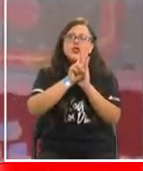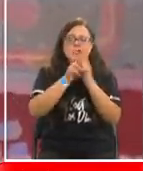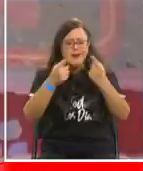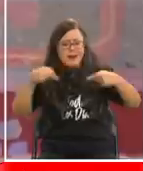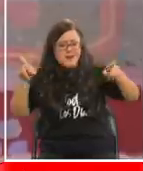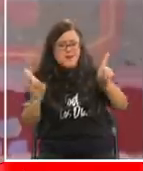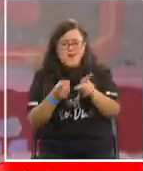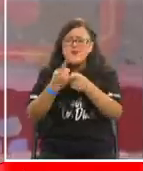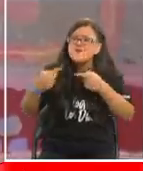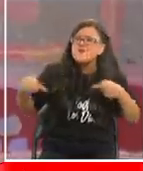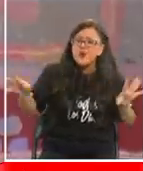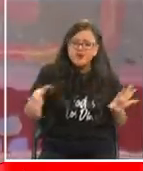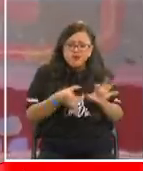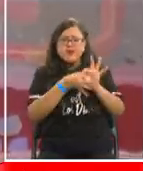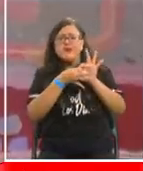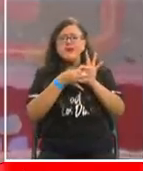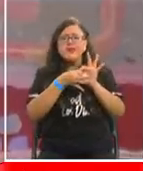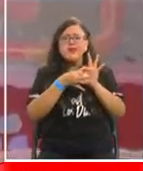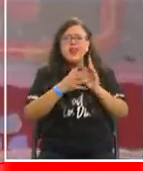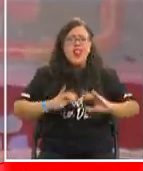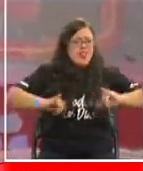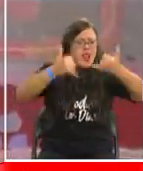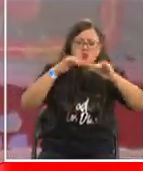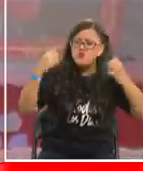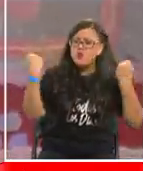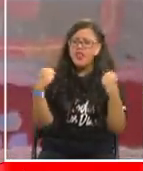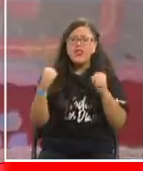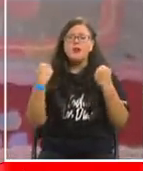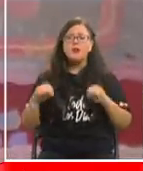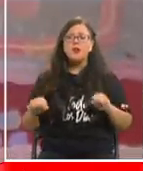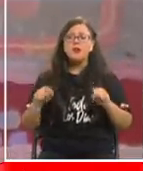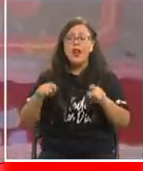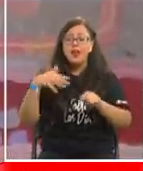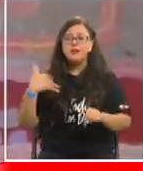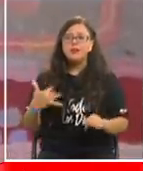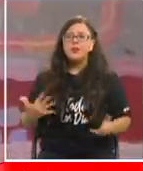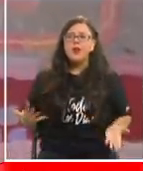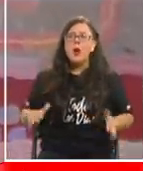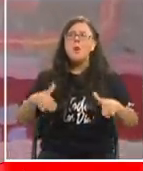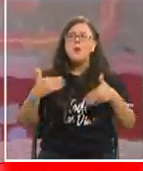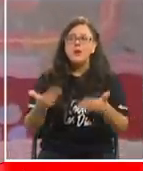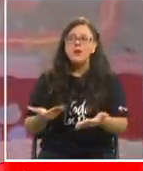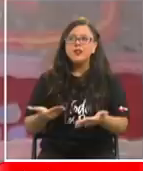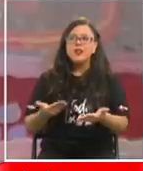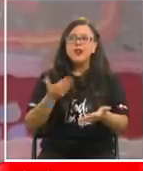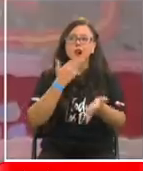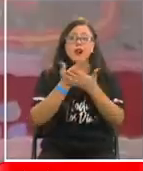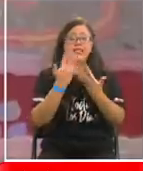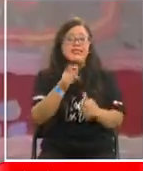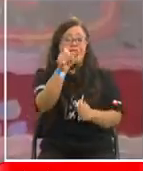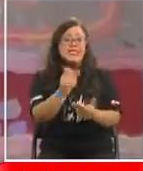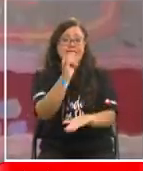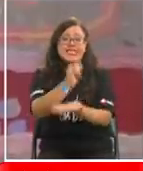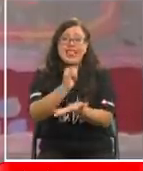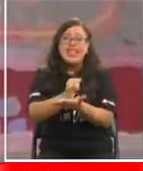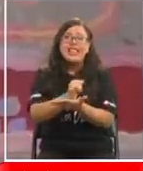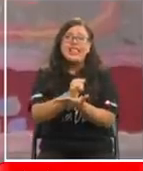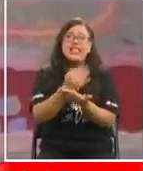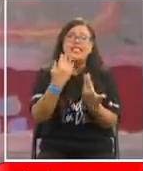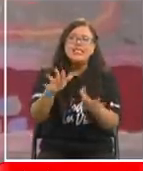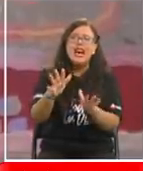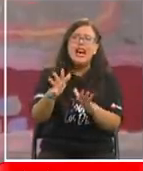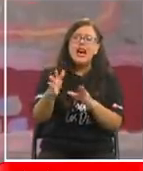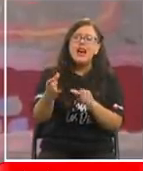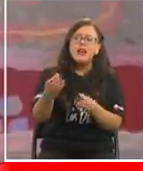música, del juego, del deporte es tan importante, por eso cuando el intendente ayer nos dio una